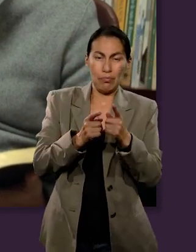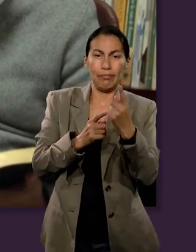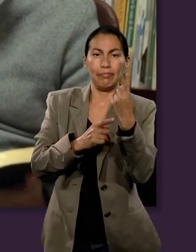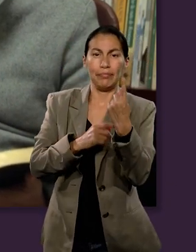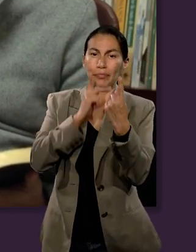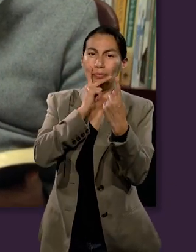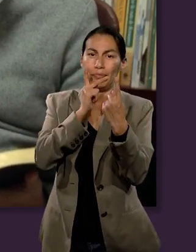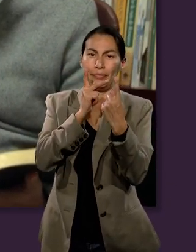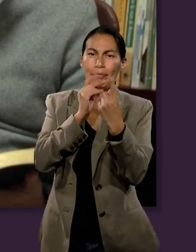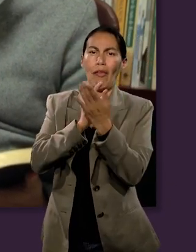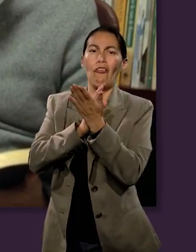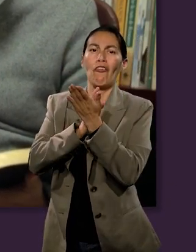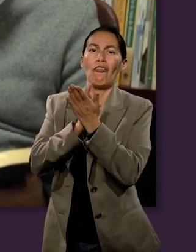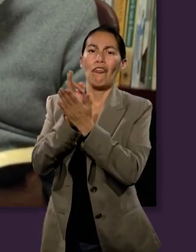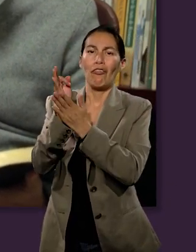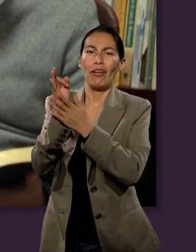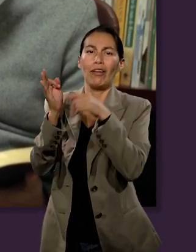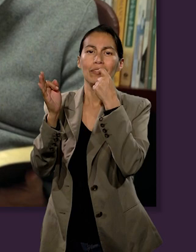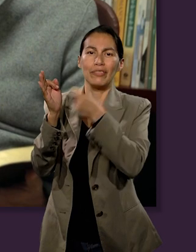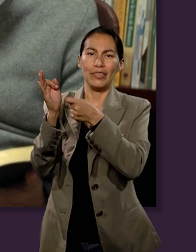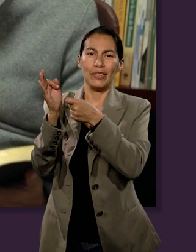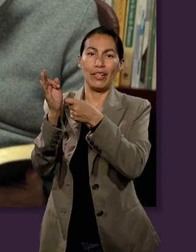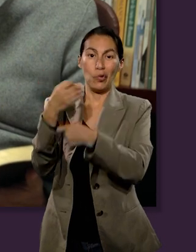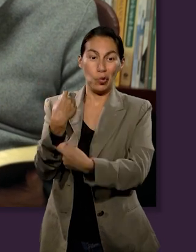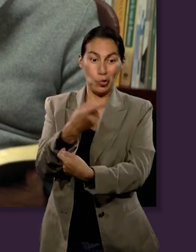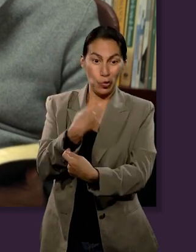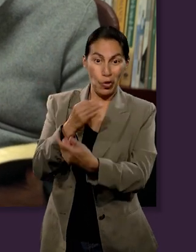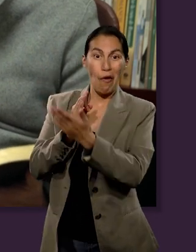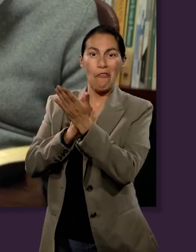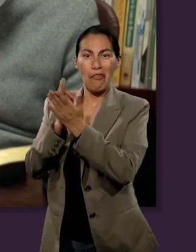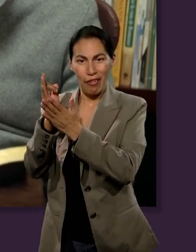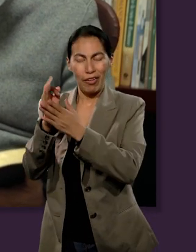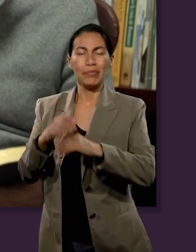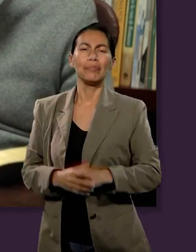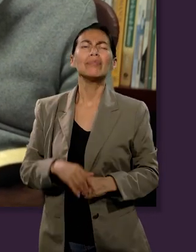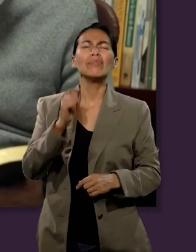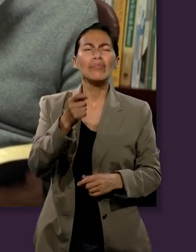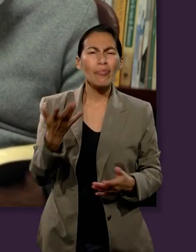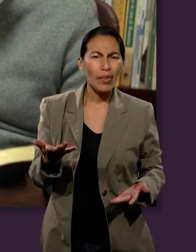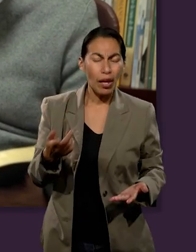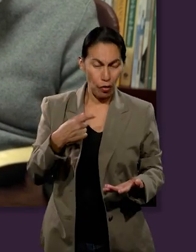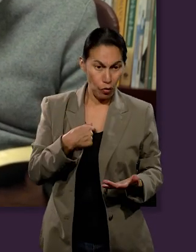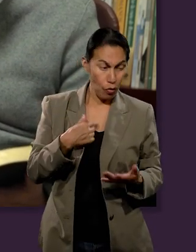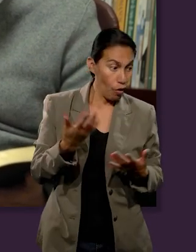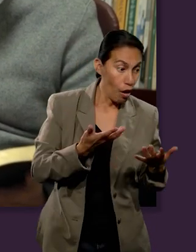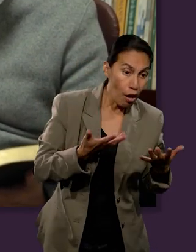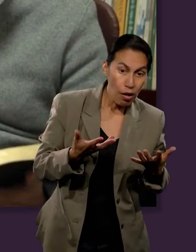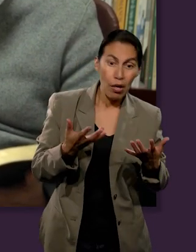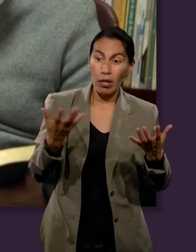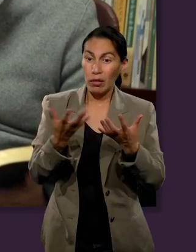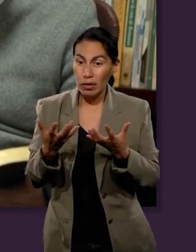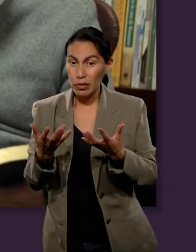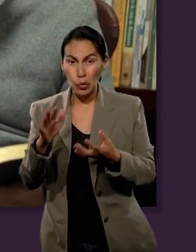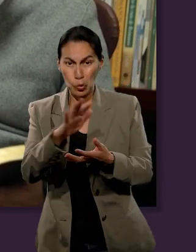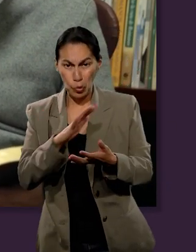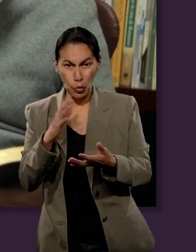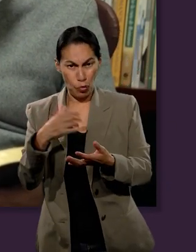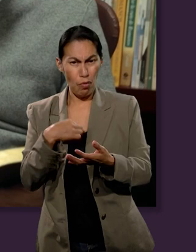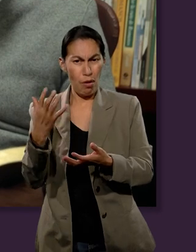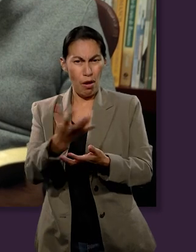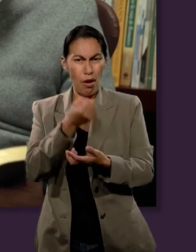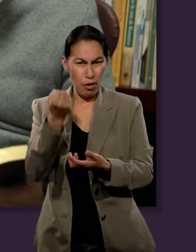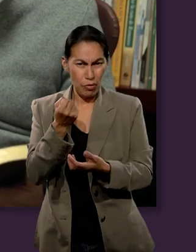de nosotros, es, se resume en una palabra, fidelidad. Que sea hallado fiel.